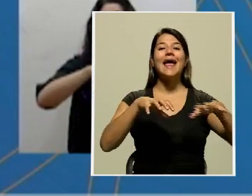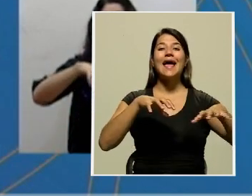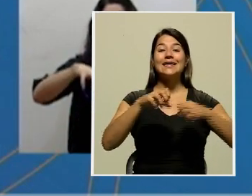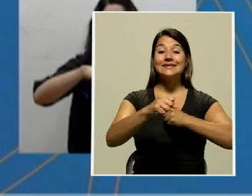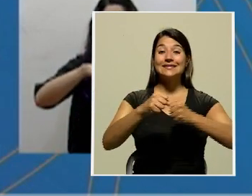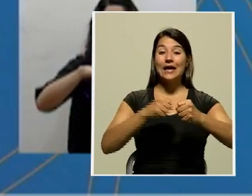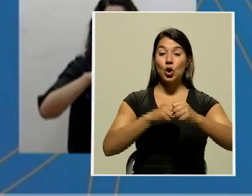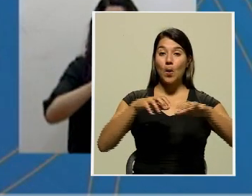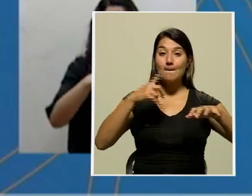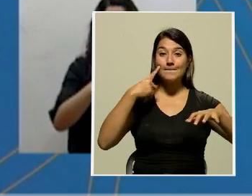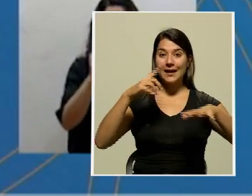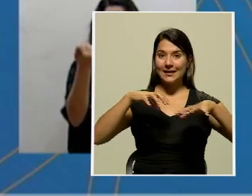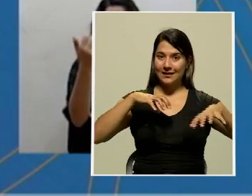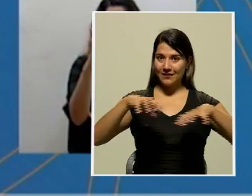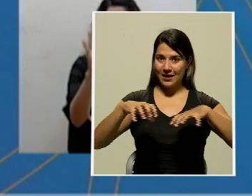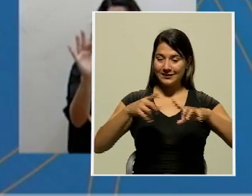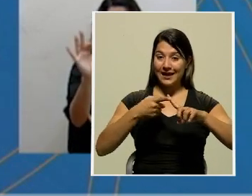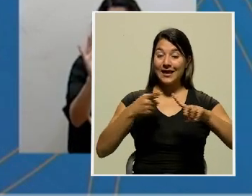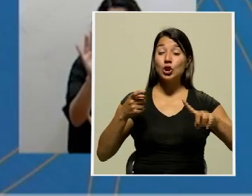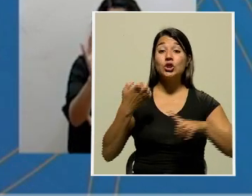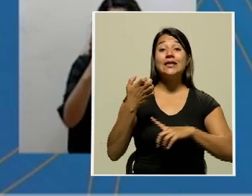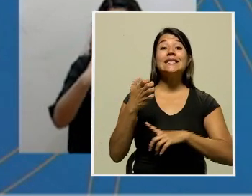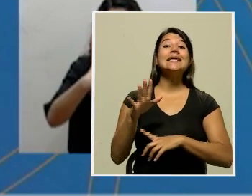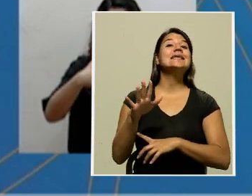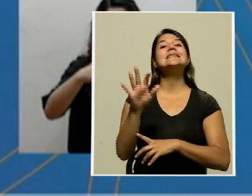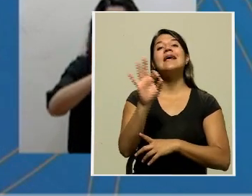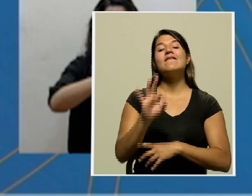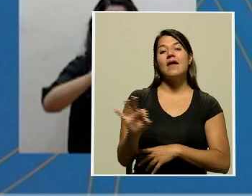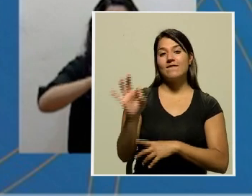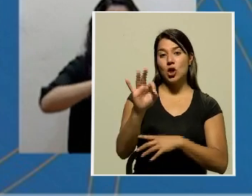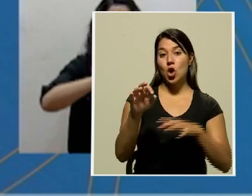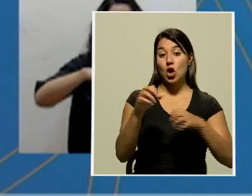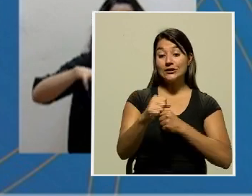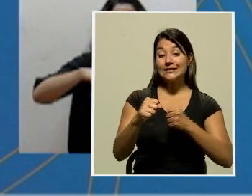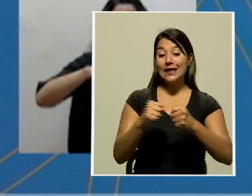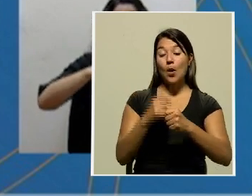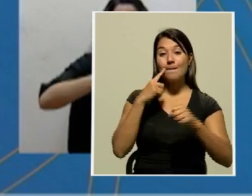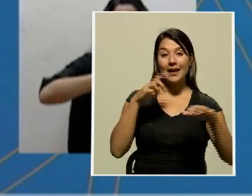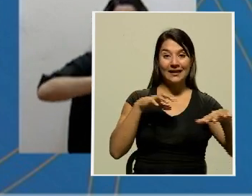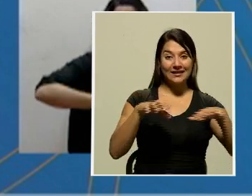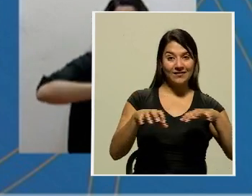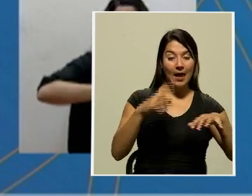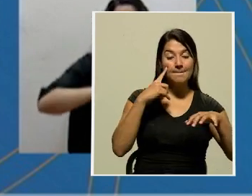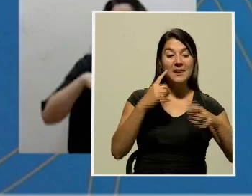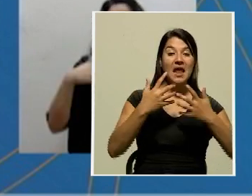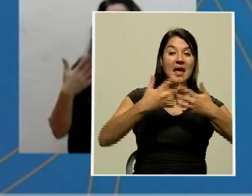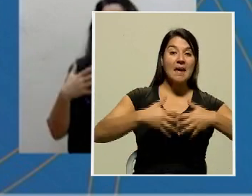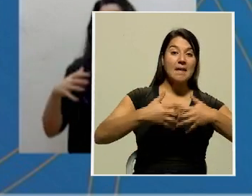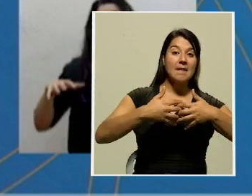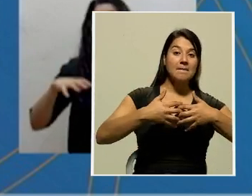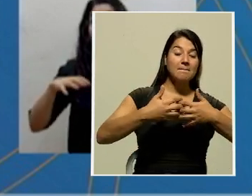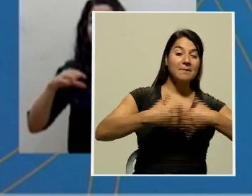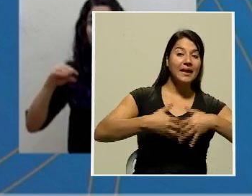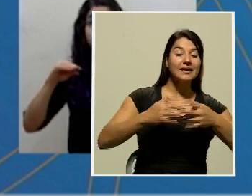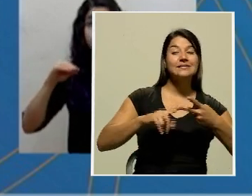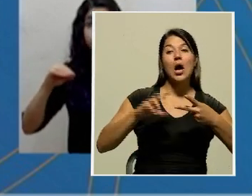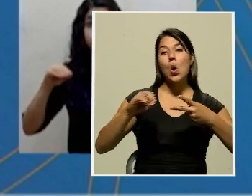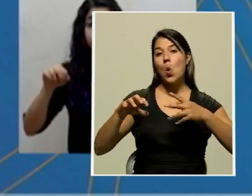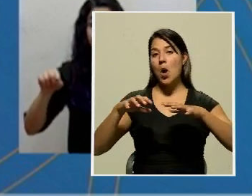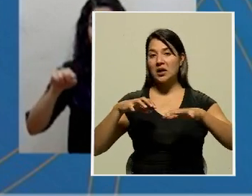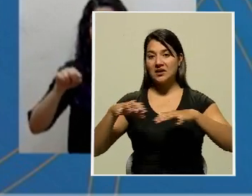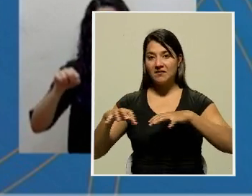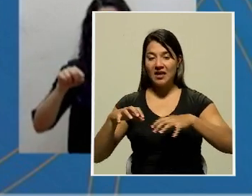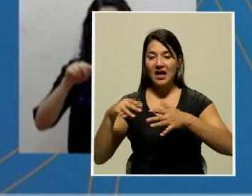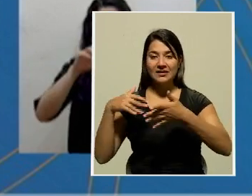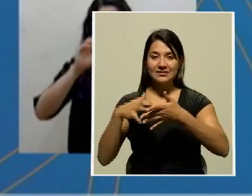tanto a partir del 15 de febrero los salones de eventos para actividades empresariales o actividades académicas tienen una